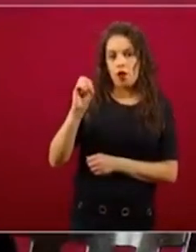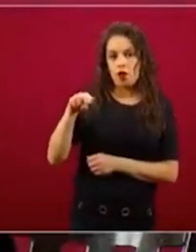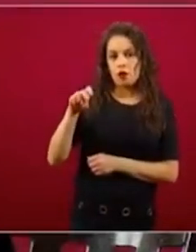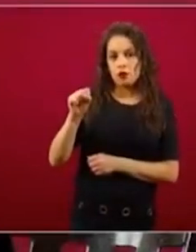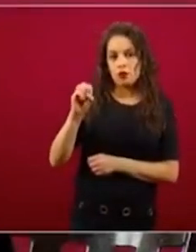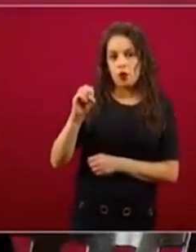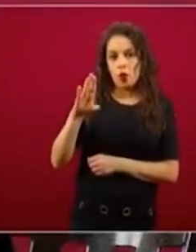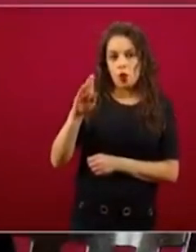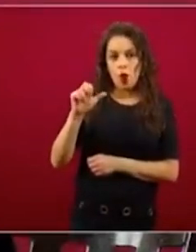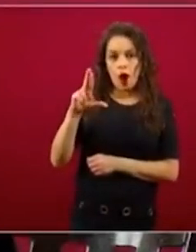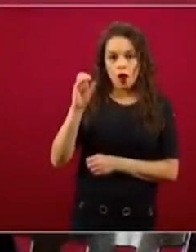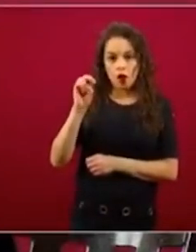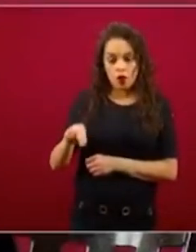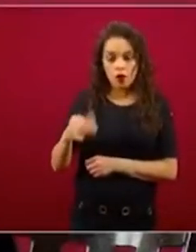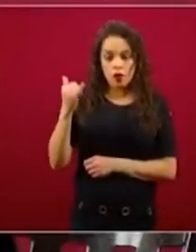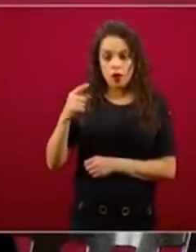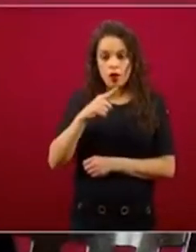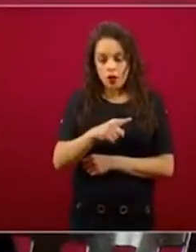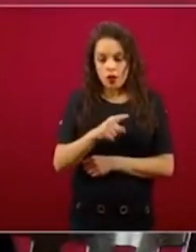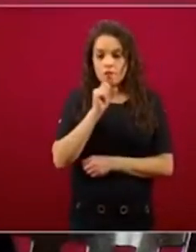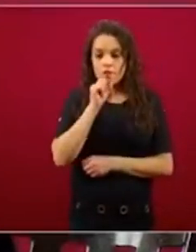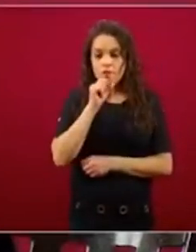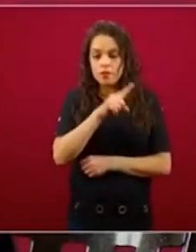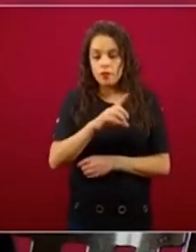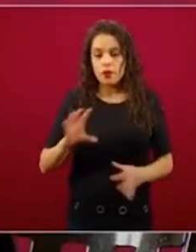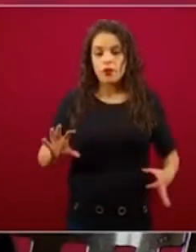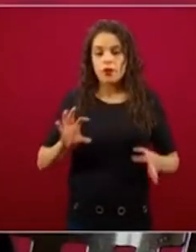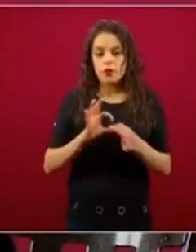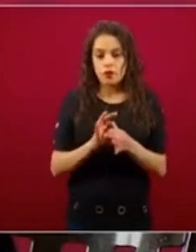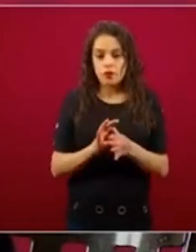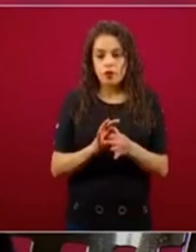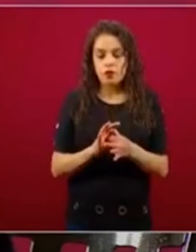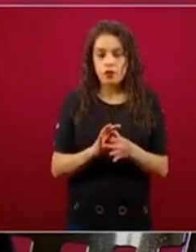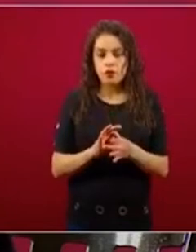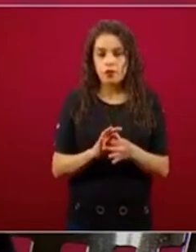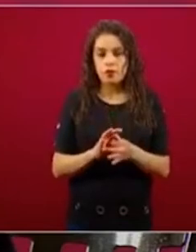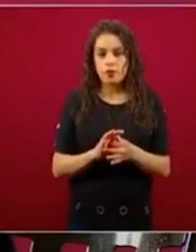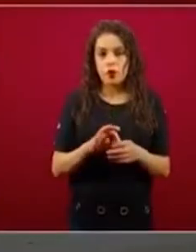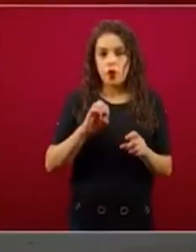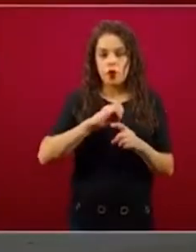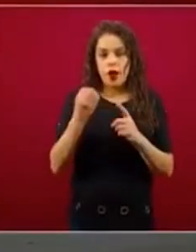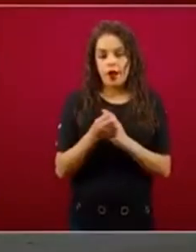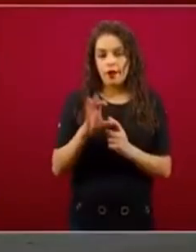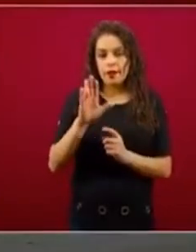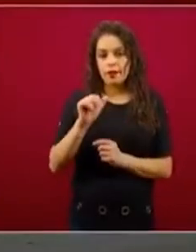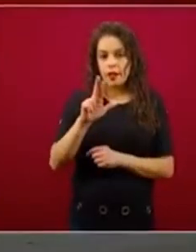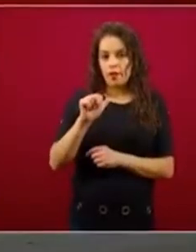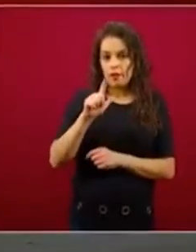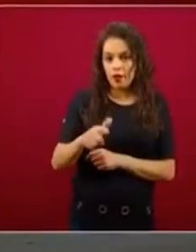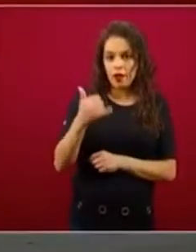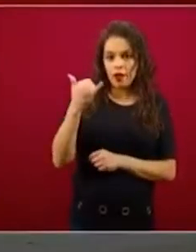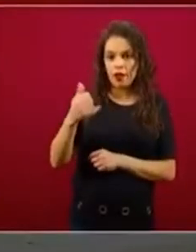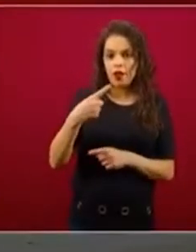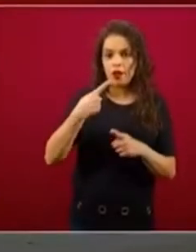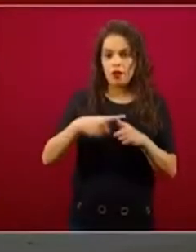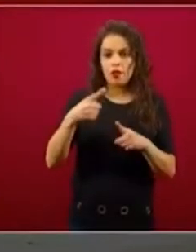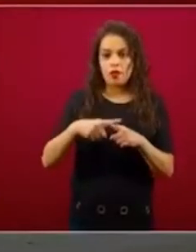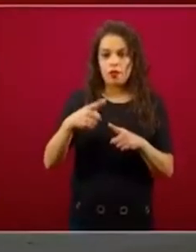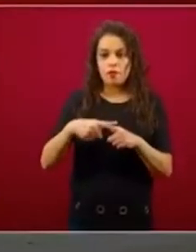participan organizaciones civiles, artistas y trabajadores de la cultura.